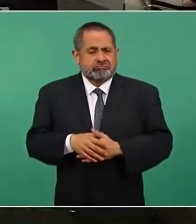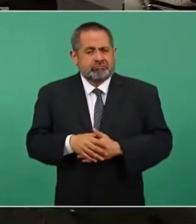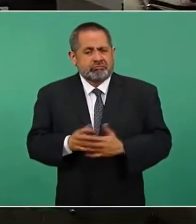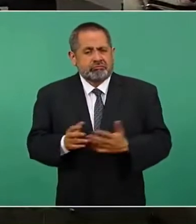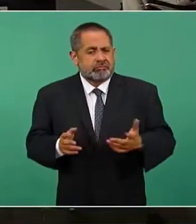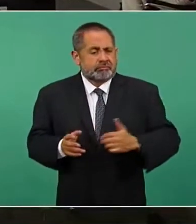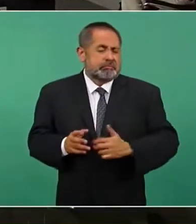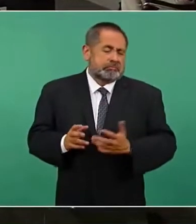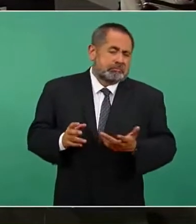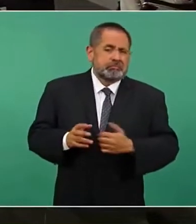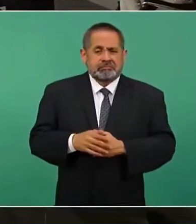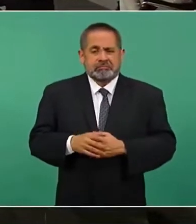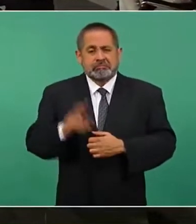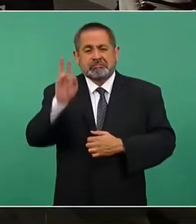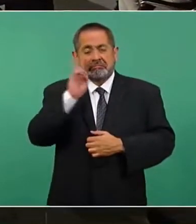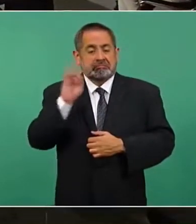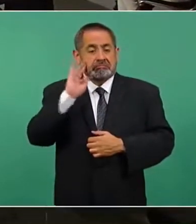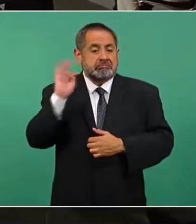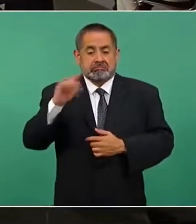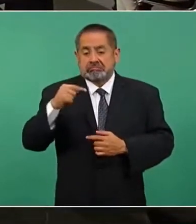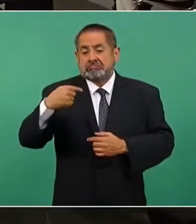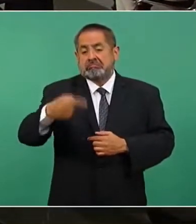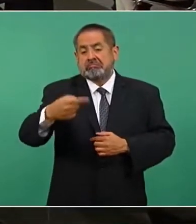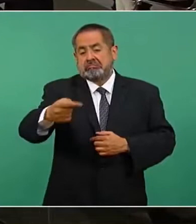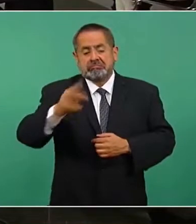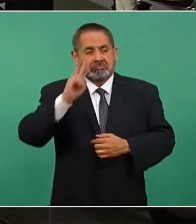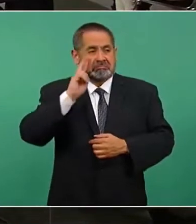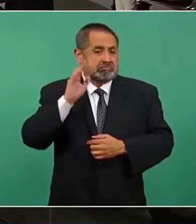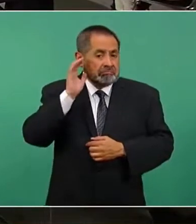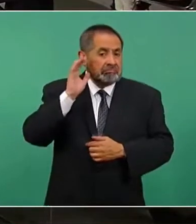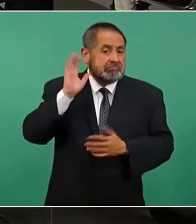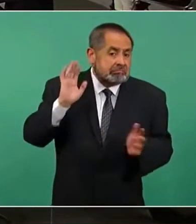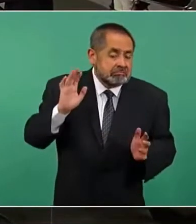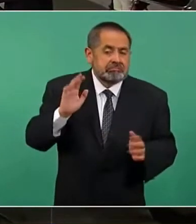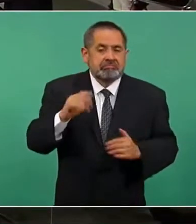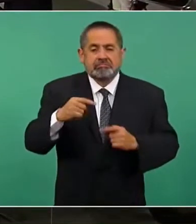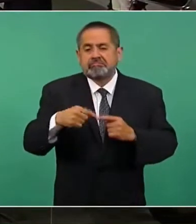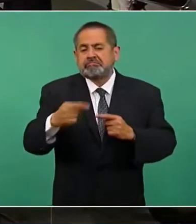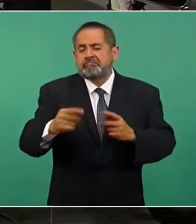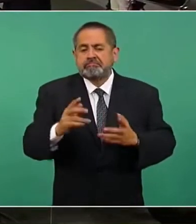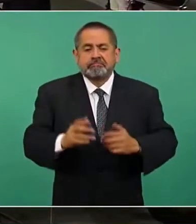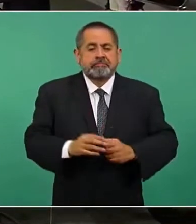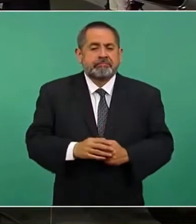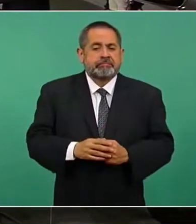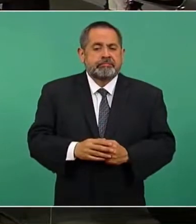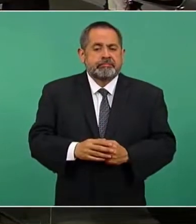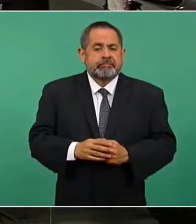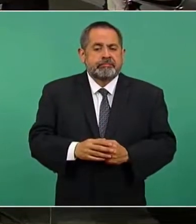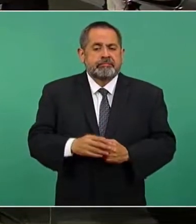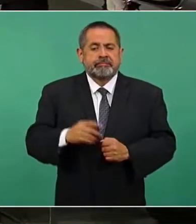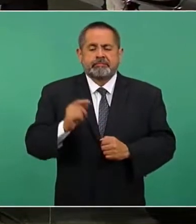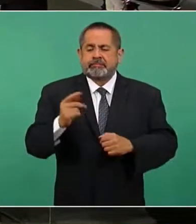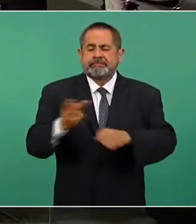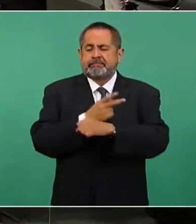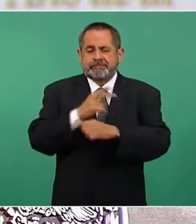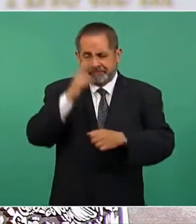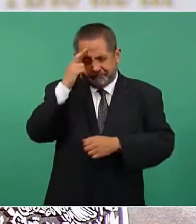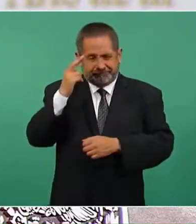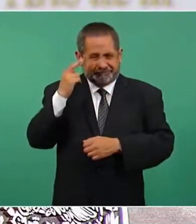enterarnos sobre la última